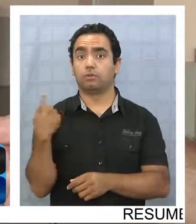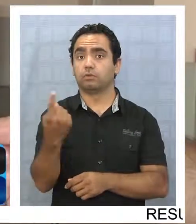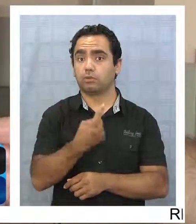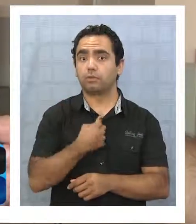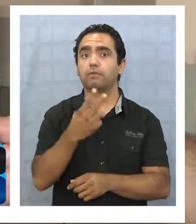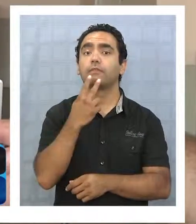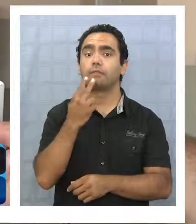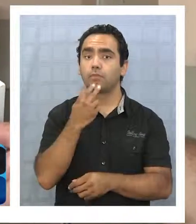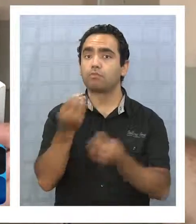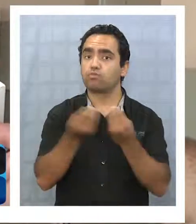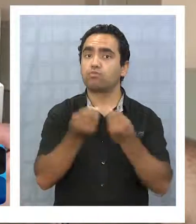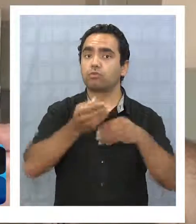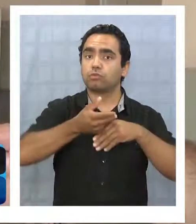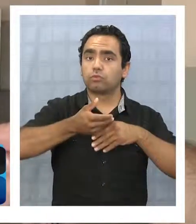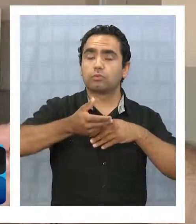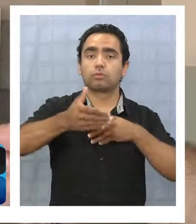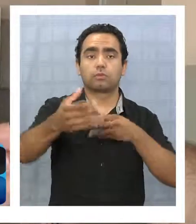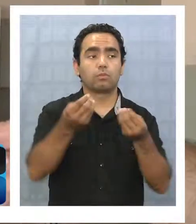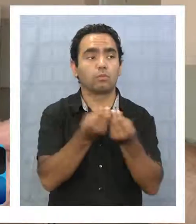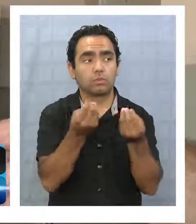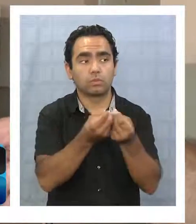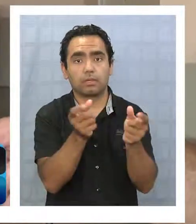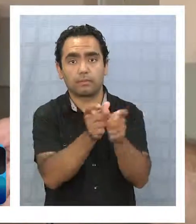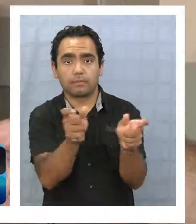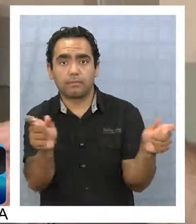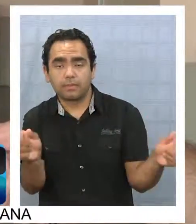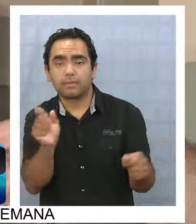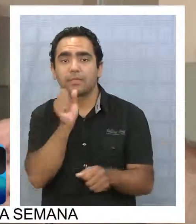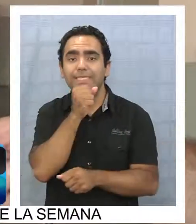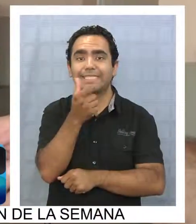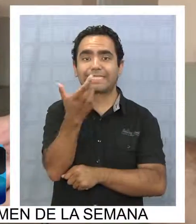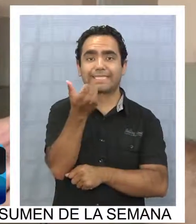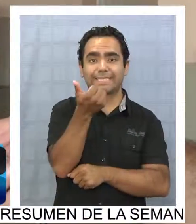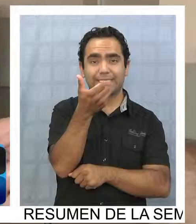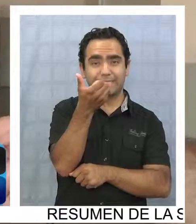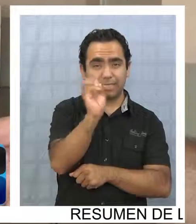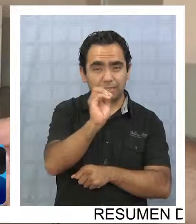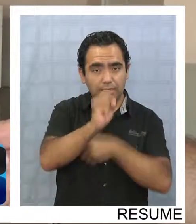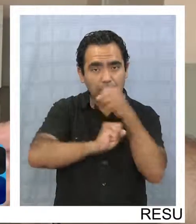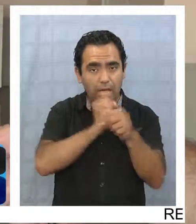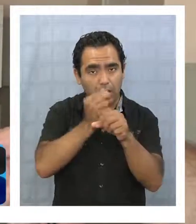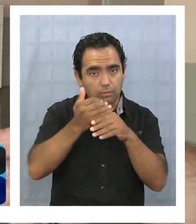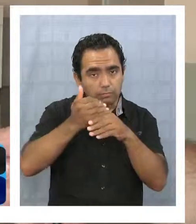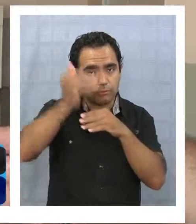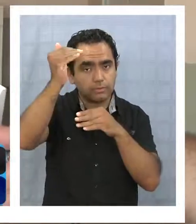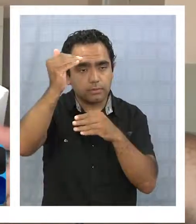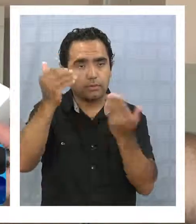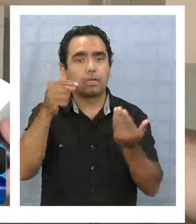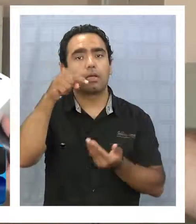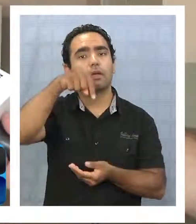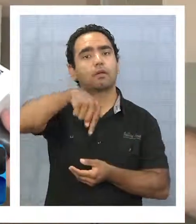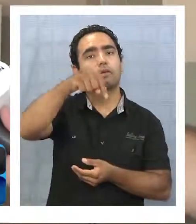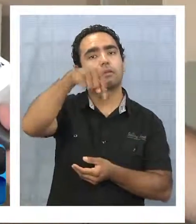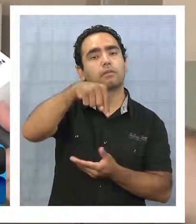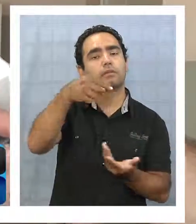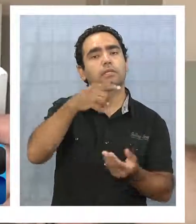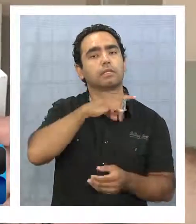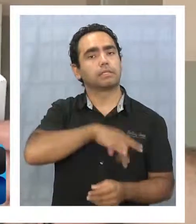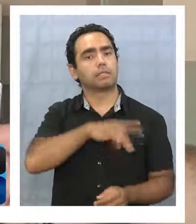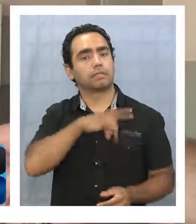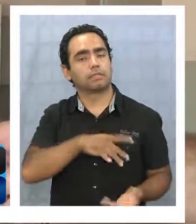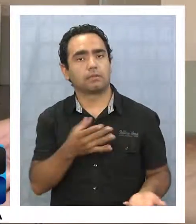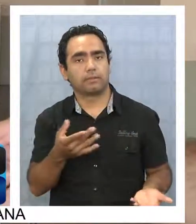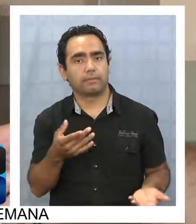más y está aumentando la proporción de población mayor de 60 años dentro de la población